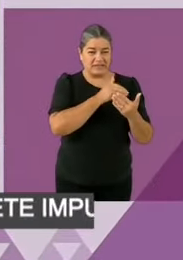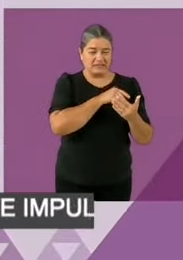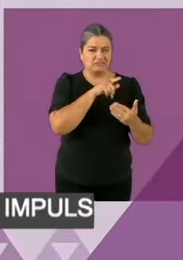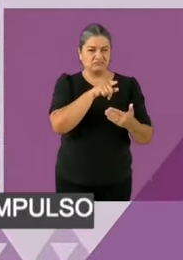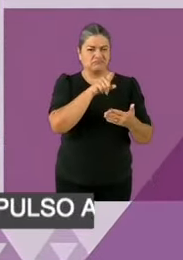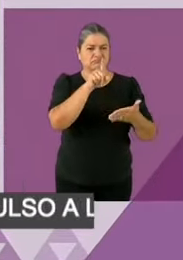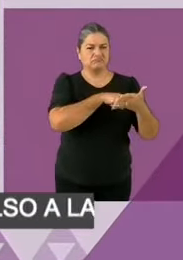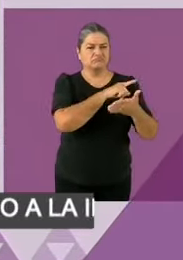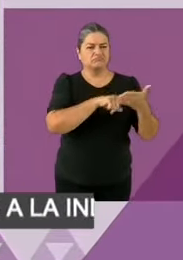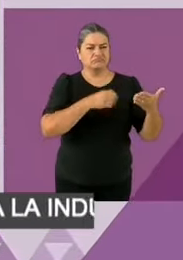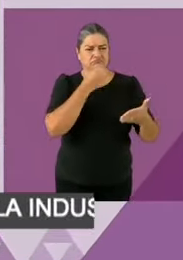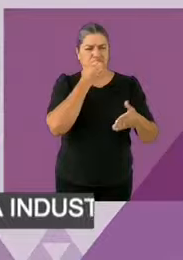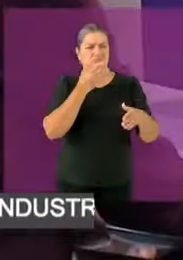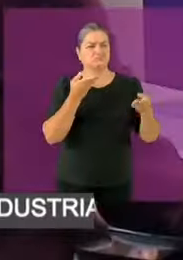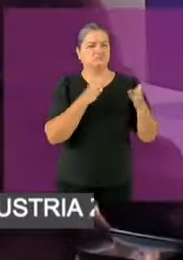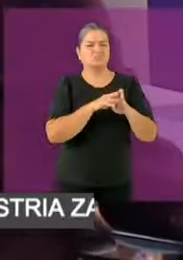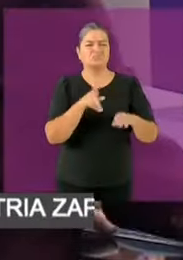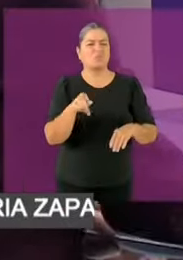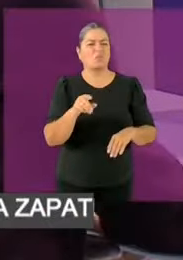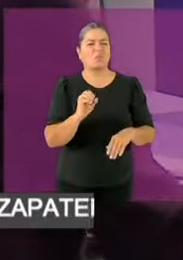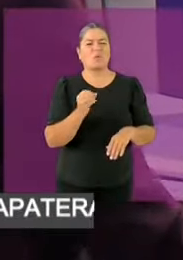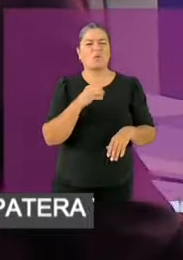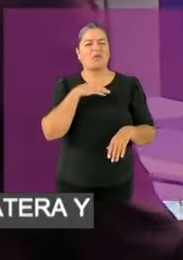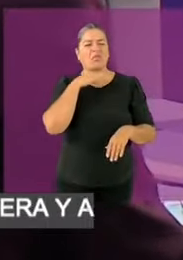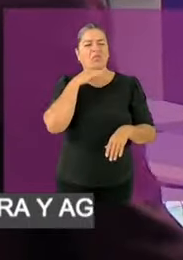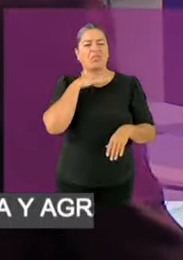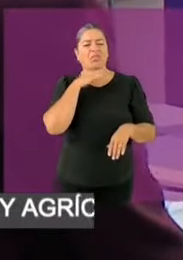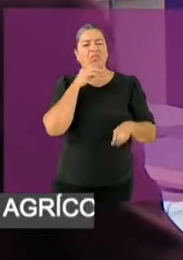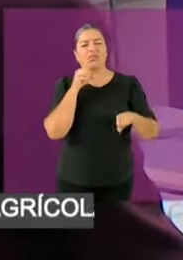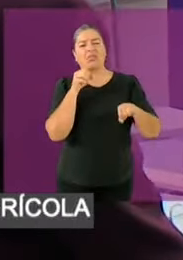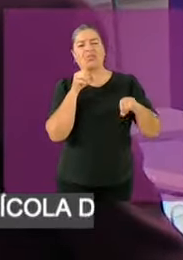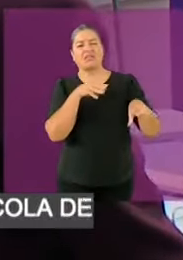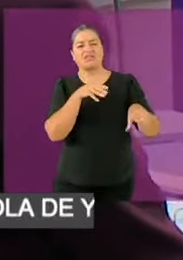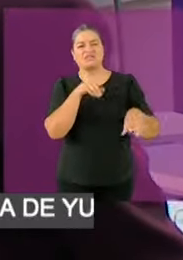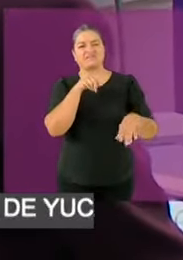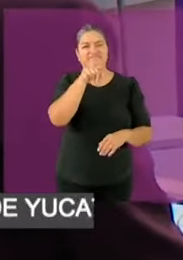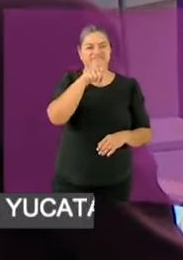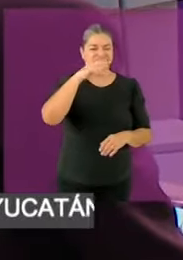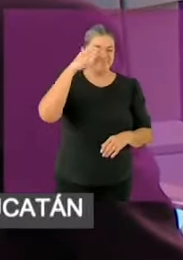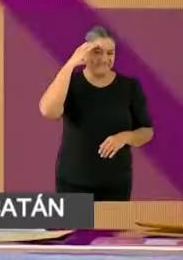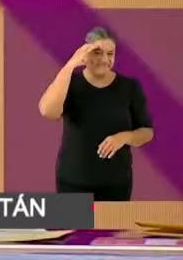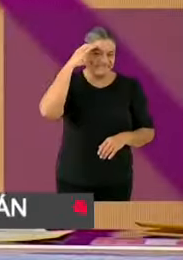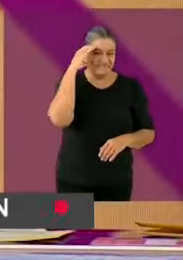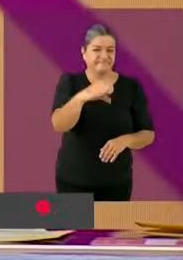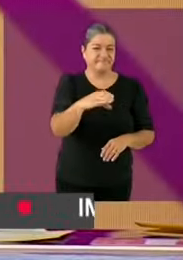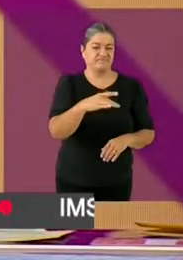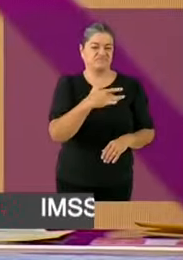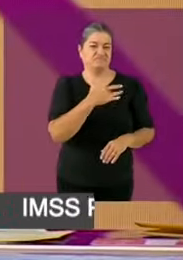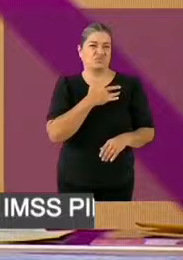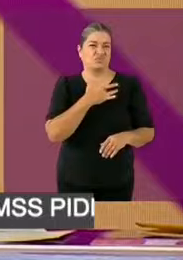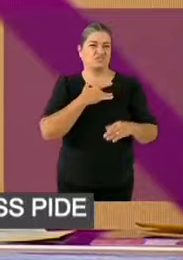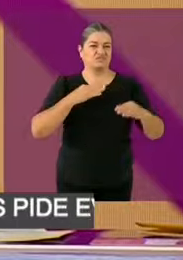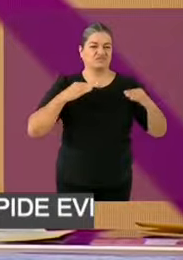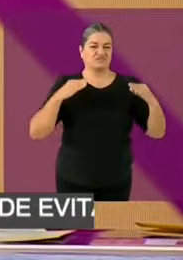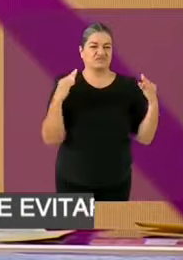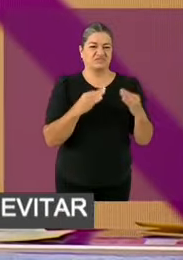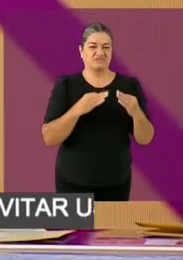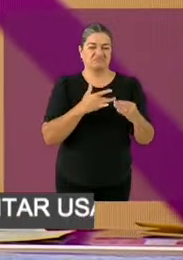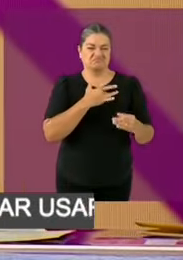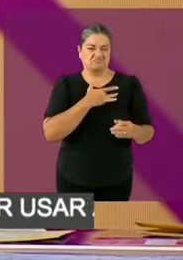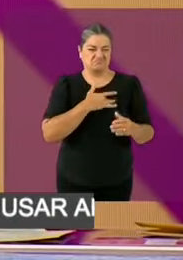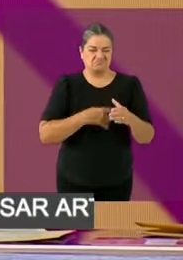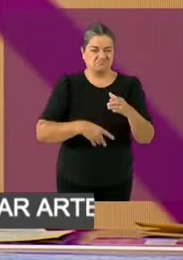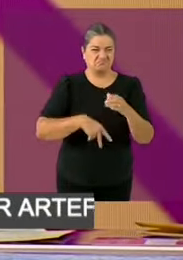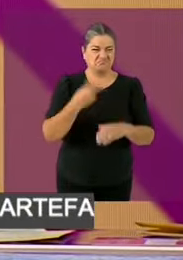corazón. Y eso te define completamente. Aquí tengo un documento que voy a subir en este momento a mis redes sociales que prueban